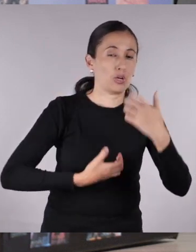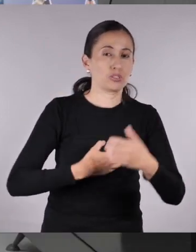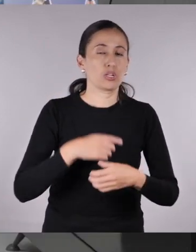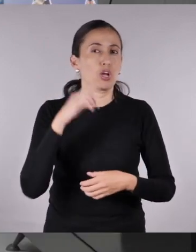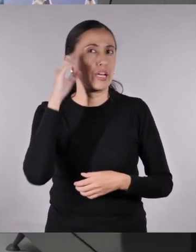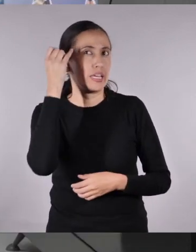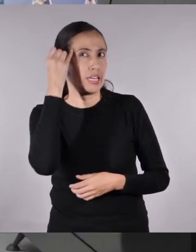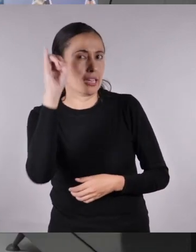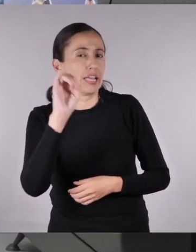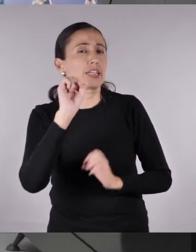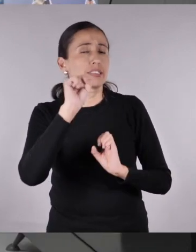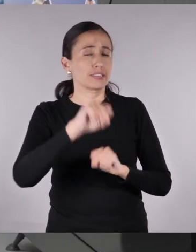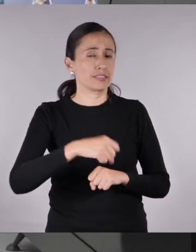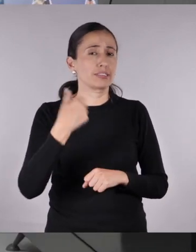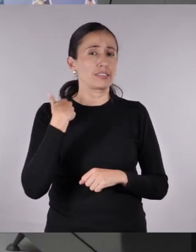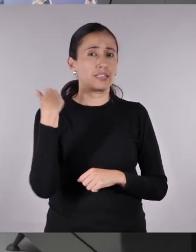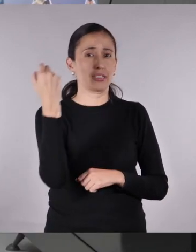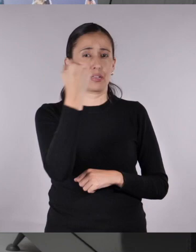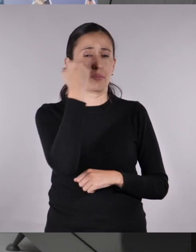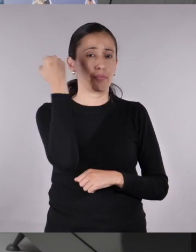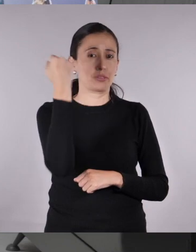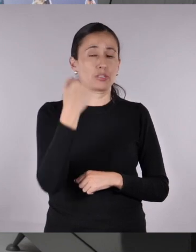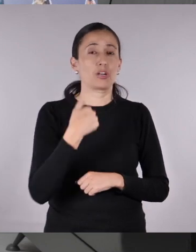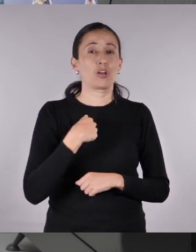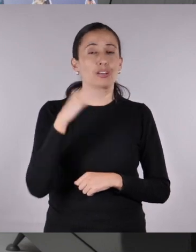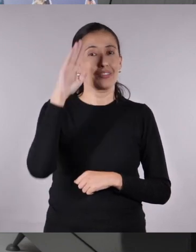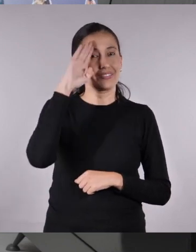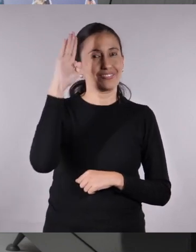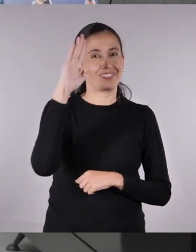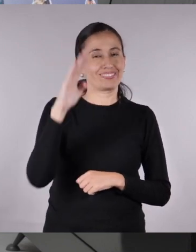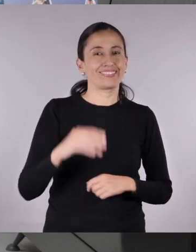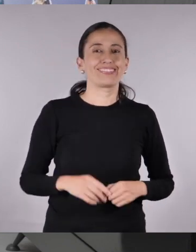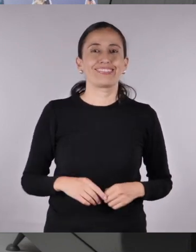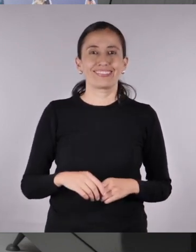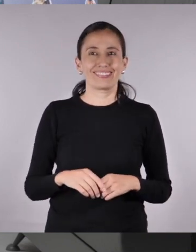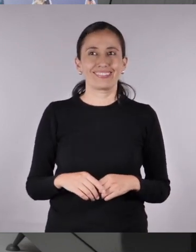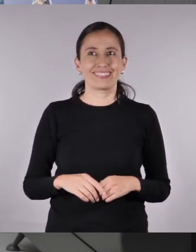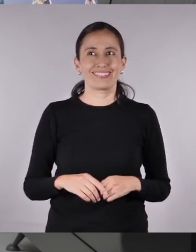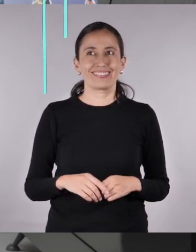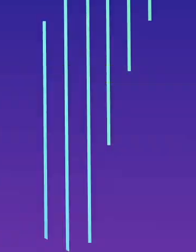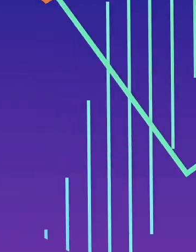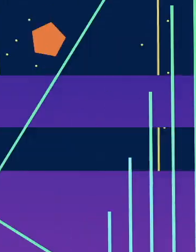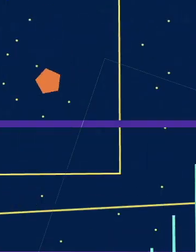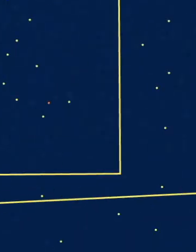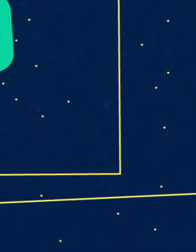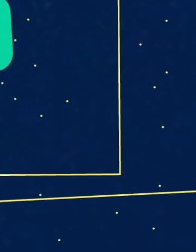emociones, pensamientos y sentimientos a través del arte. Yo soy Ame. ¡Chao!